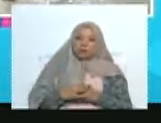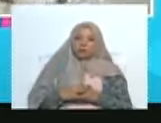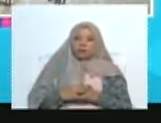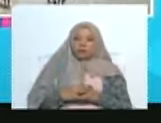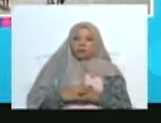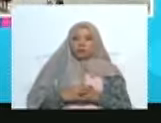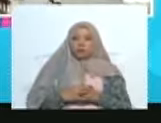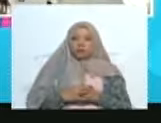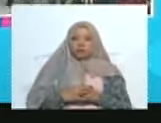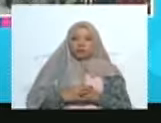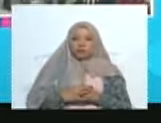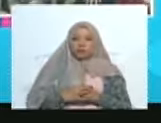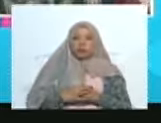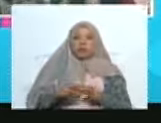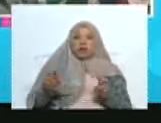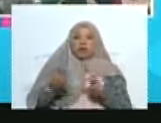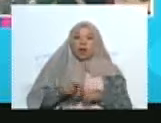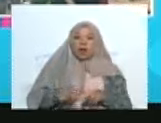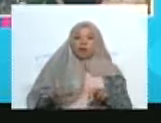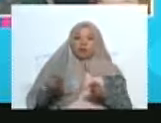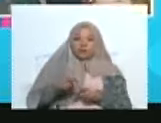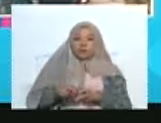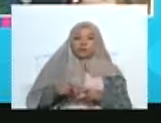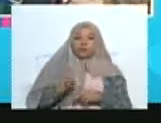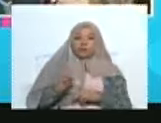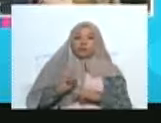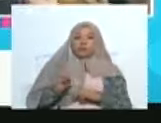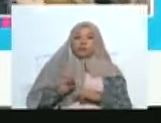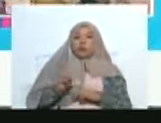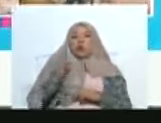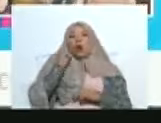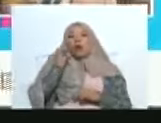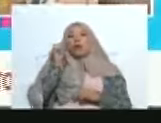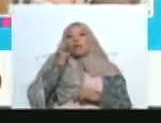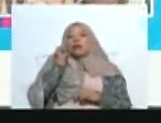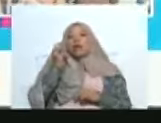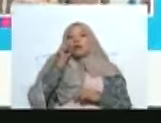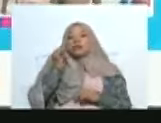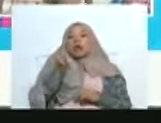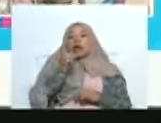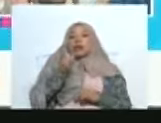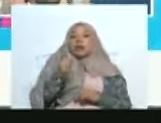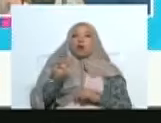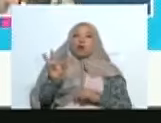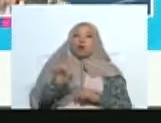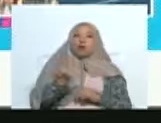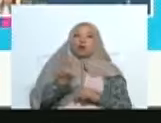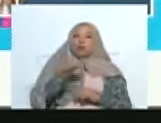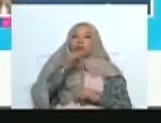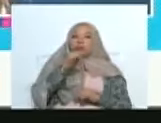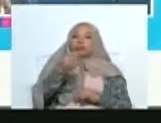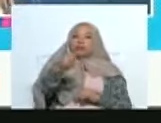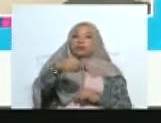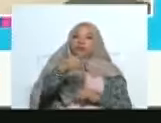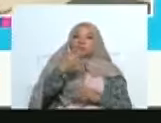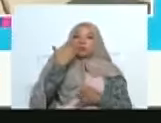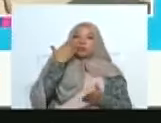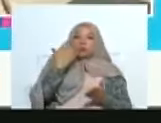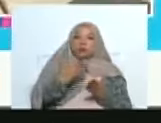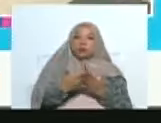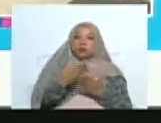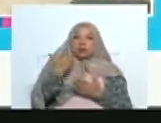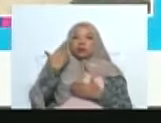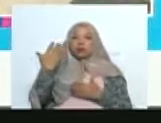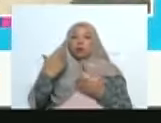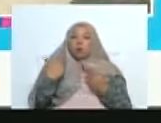Paso a paso vamos lejos, tenemos la experiencia, tenemos el plan, sabemos qué hacer, lo estamos